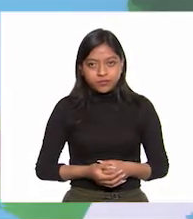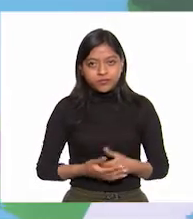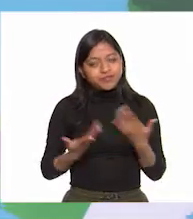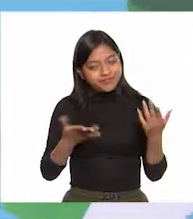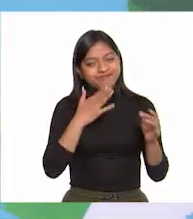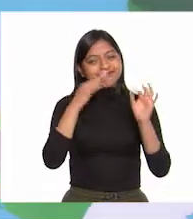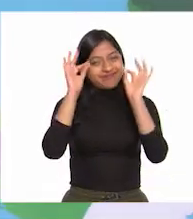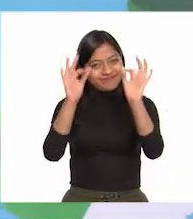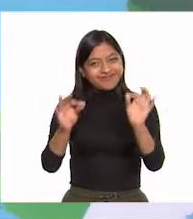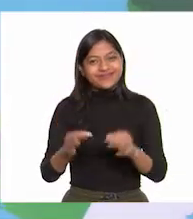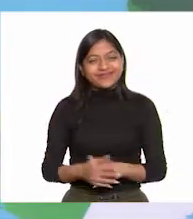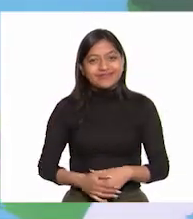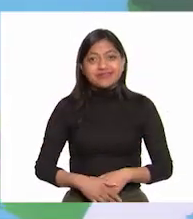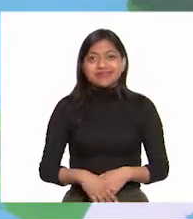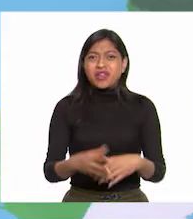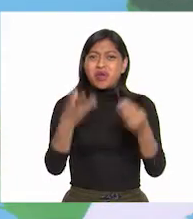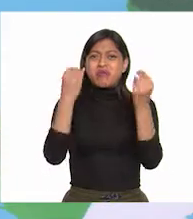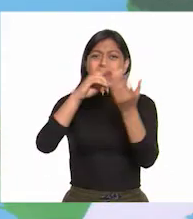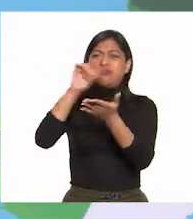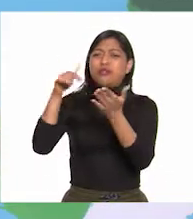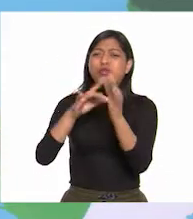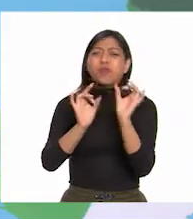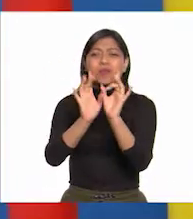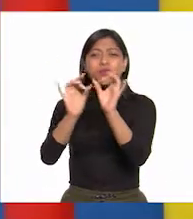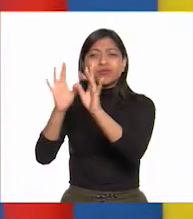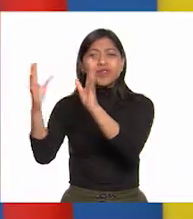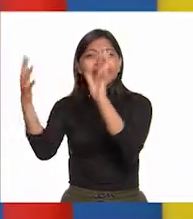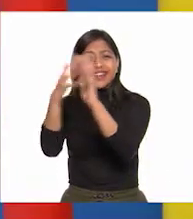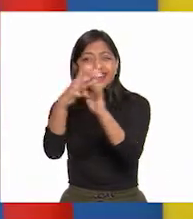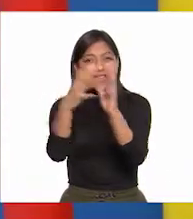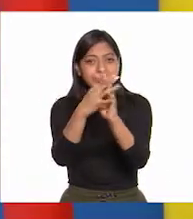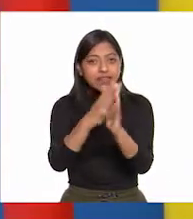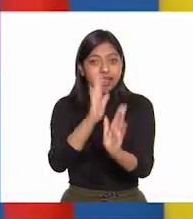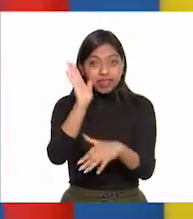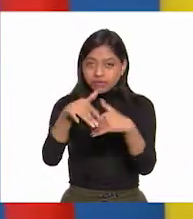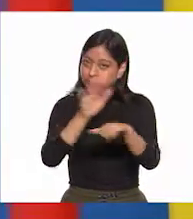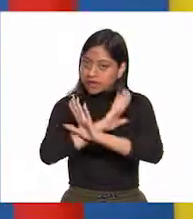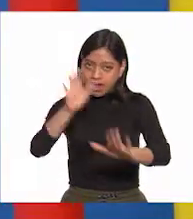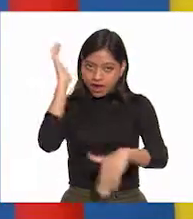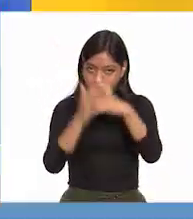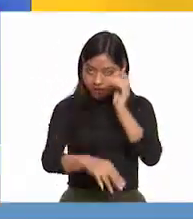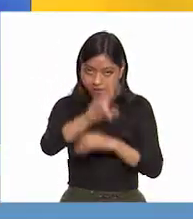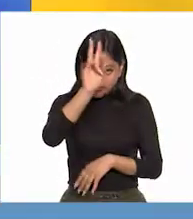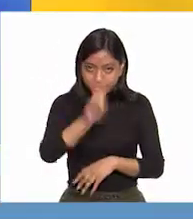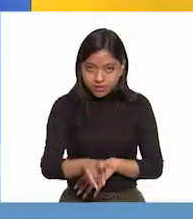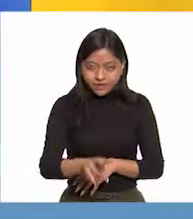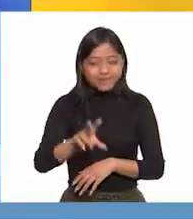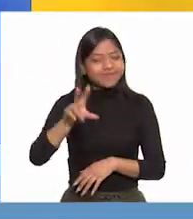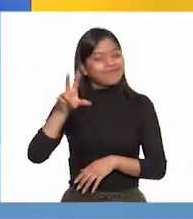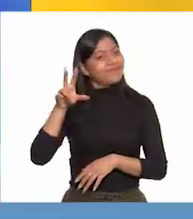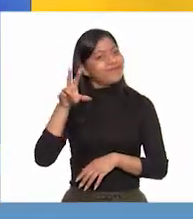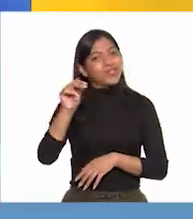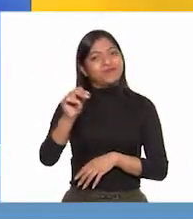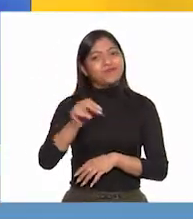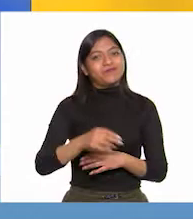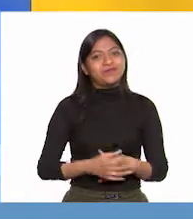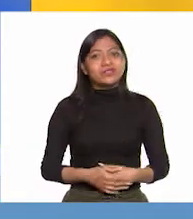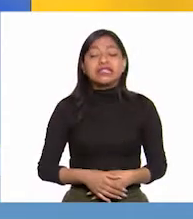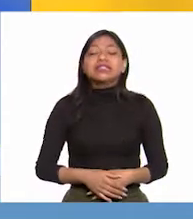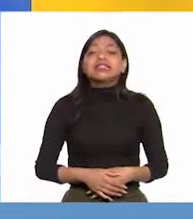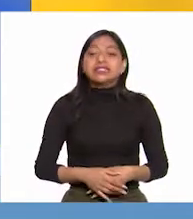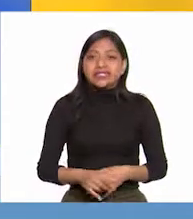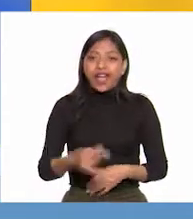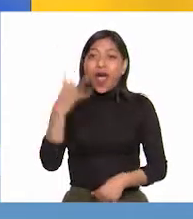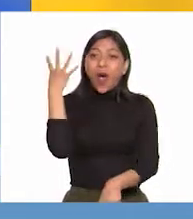Perfecto. Sí que fueron muchas batallas. Supongo que todo terminó aquí. No, Jenny. Hubo